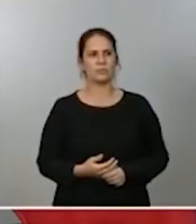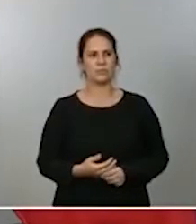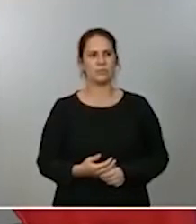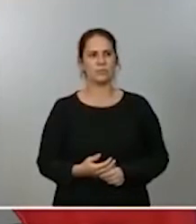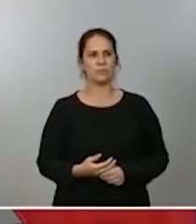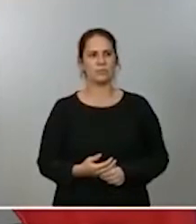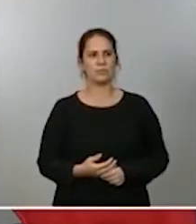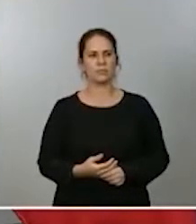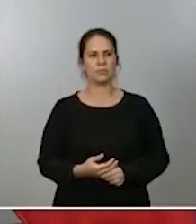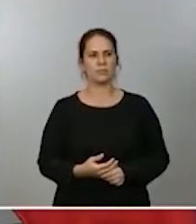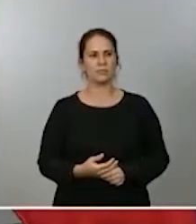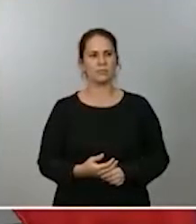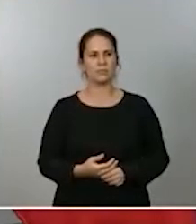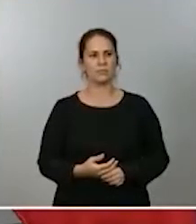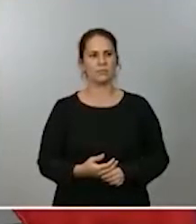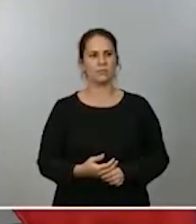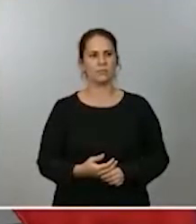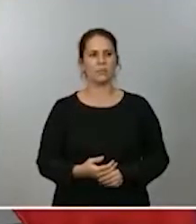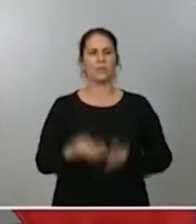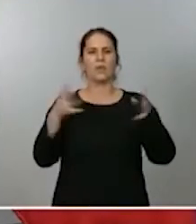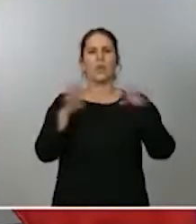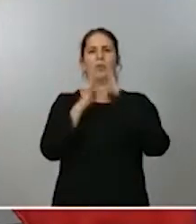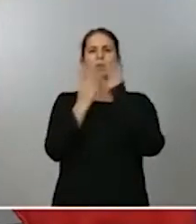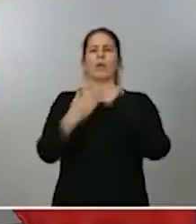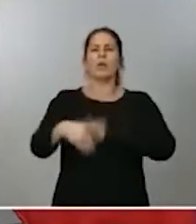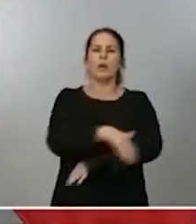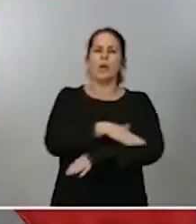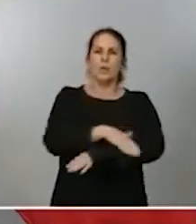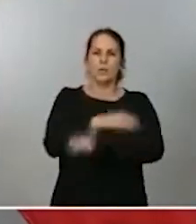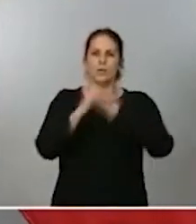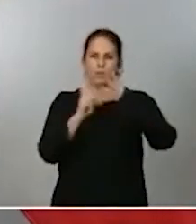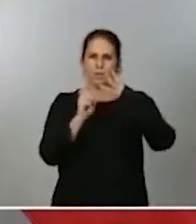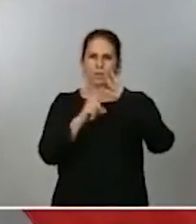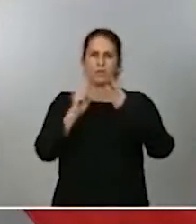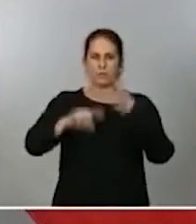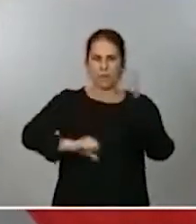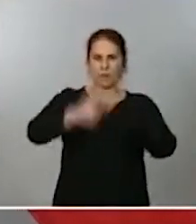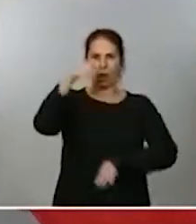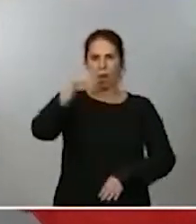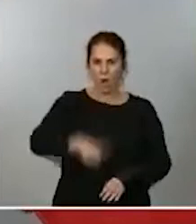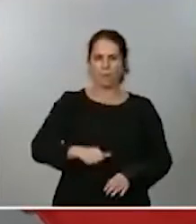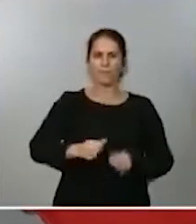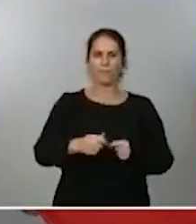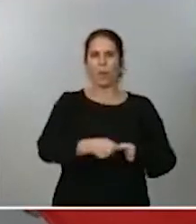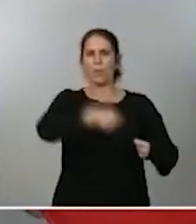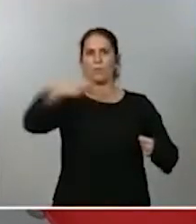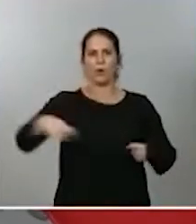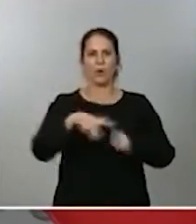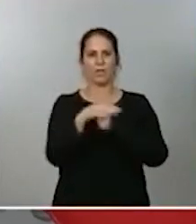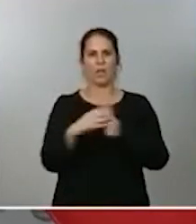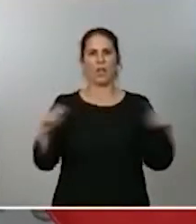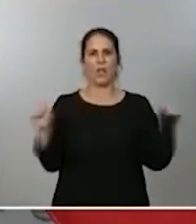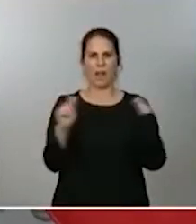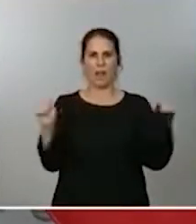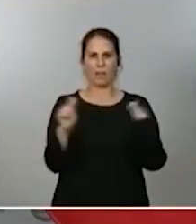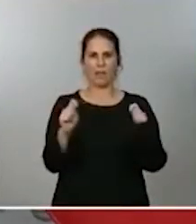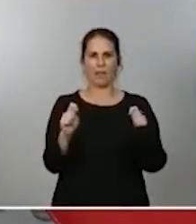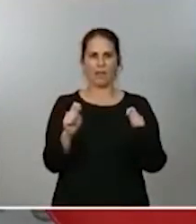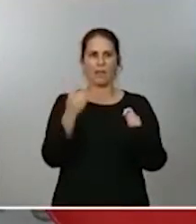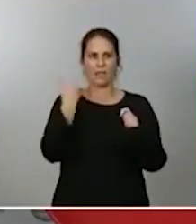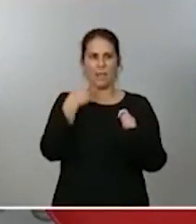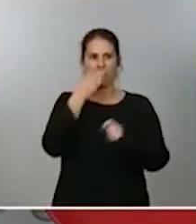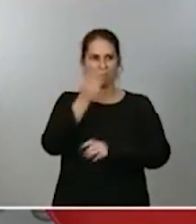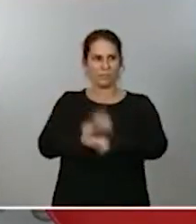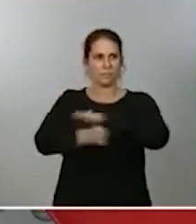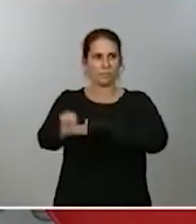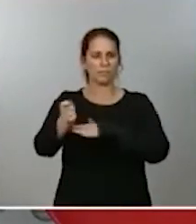Decirles que el Consejo de Ministros, en tercer lugar, ha aprobado hoy la prórroga del estado de alarma solicitada a las Cortes Generales en